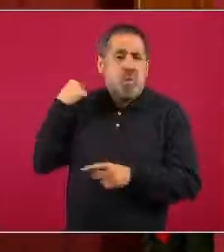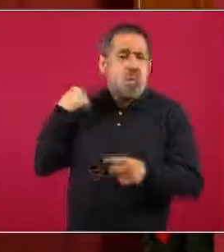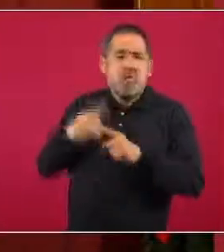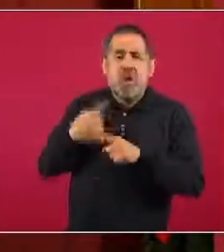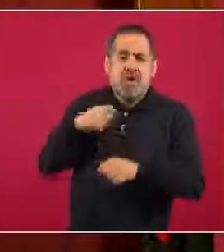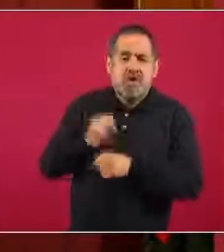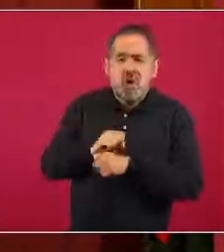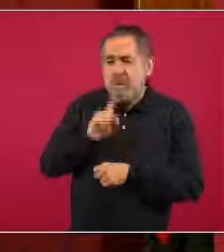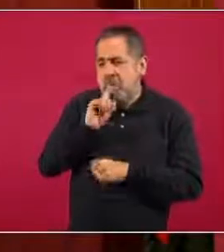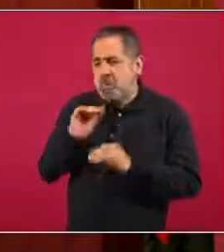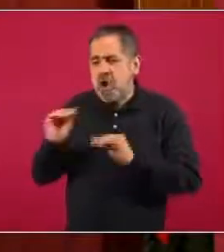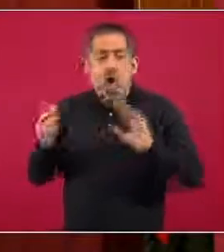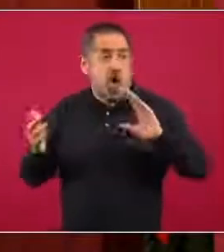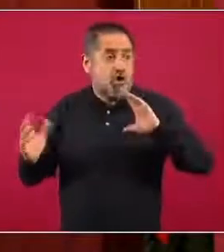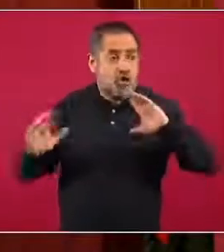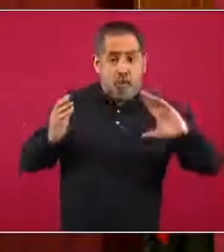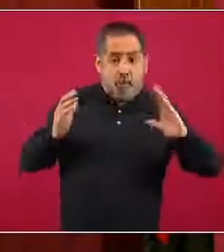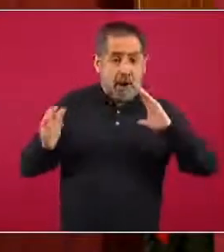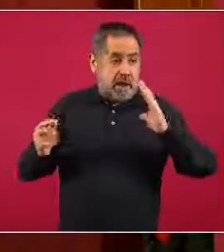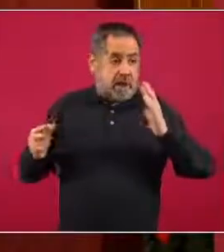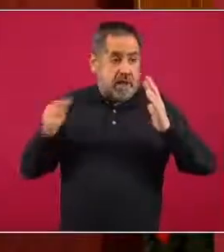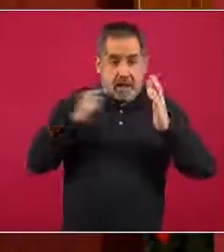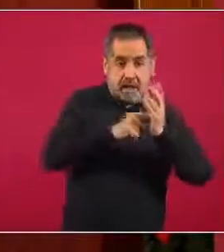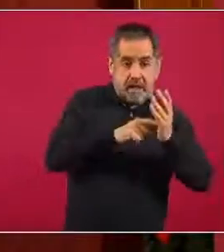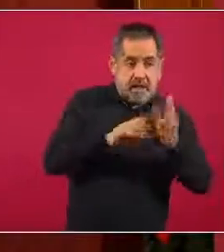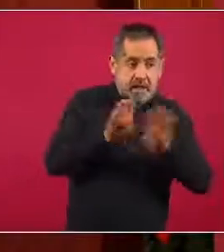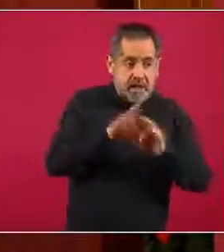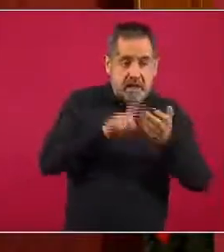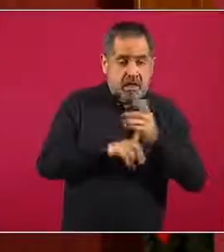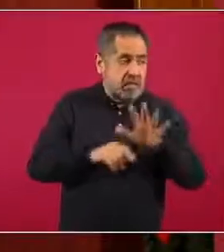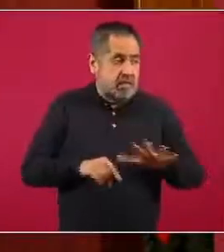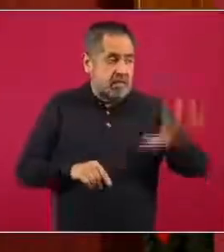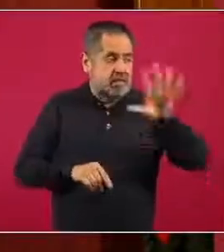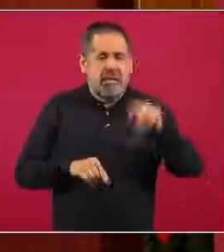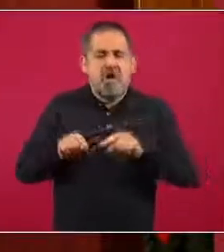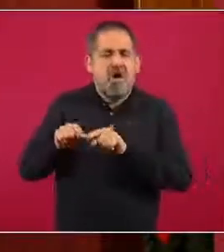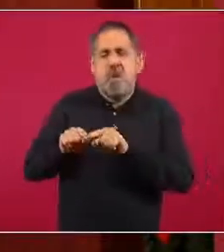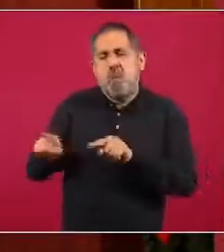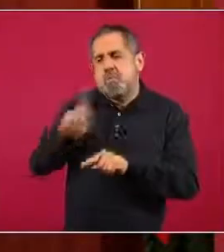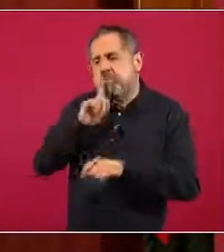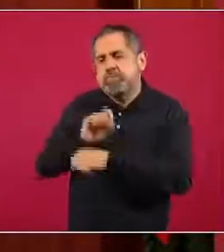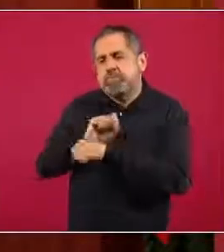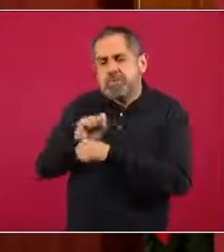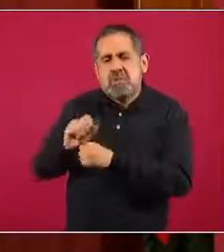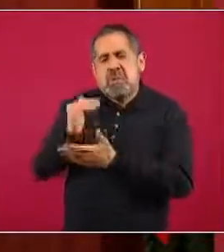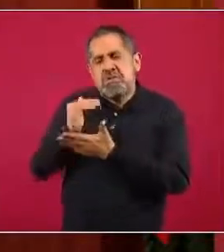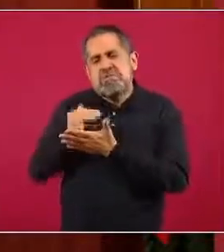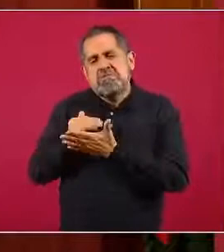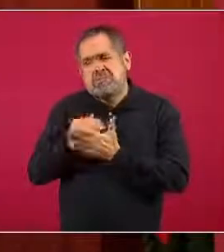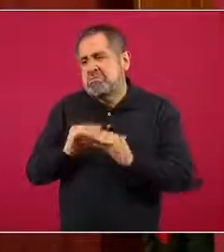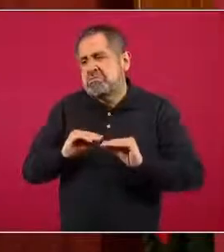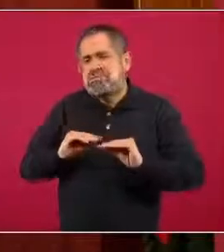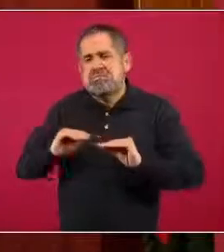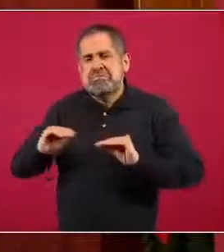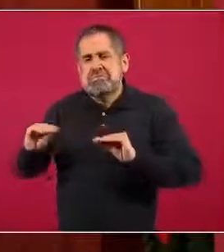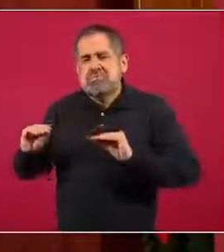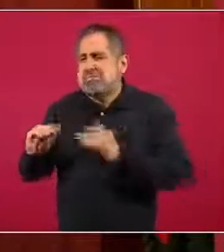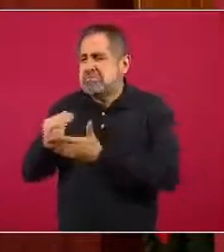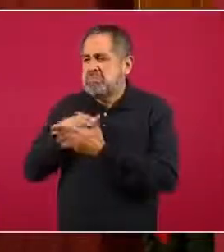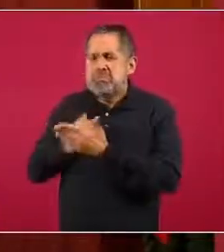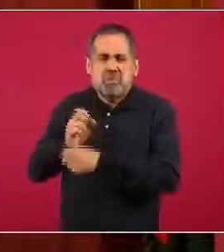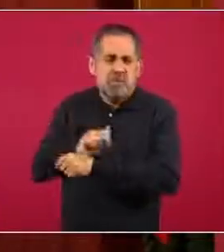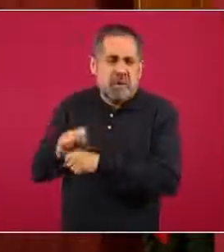año que en comparación con las otras regiones, han mantenido una actividad mucho más basal